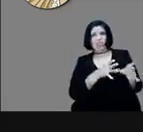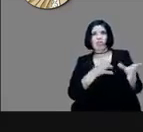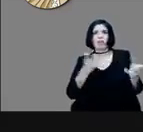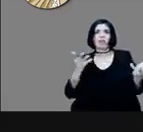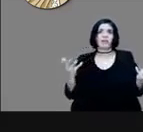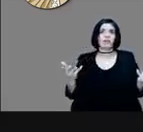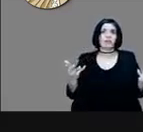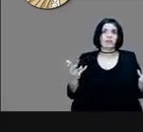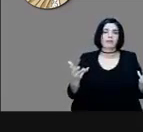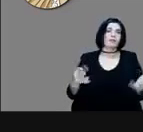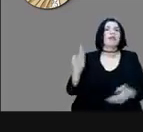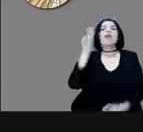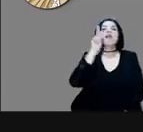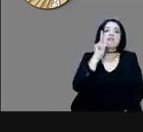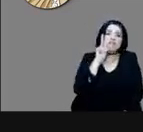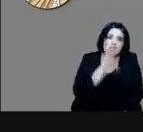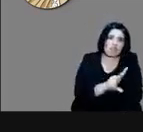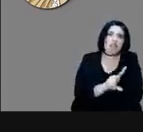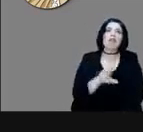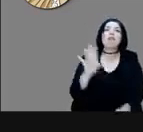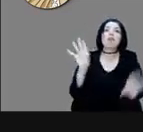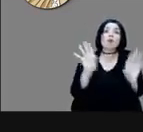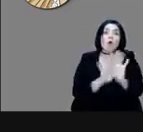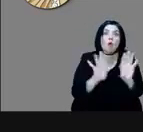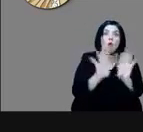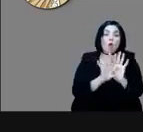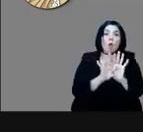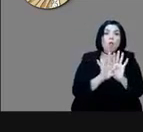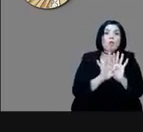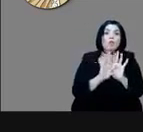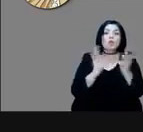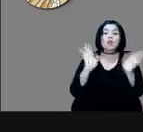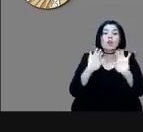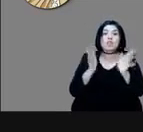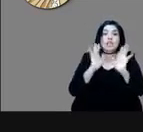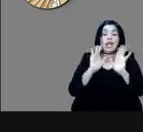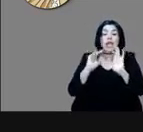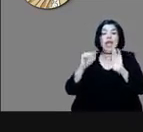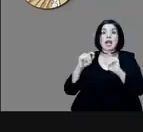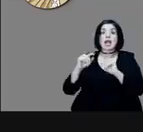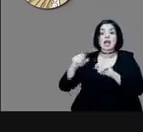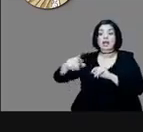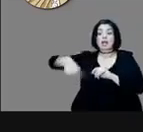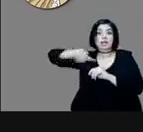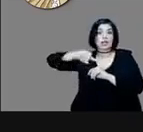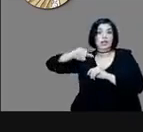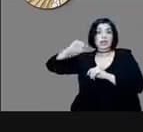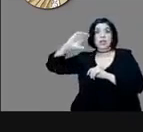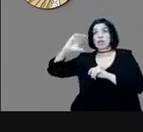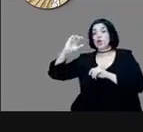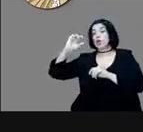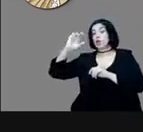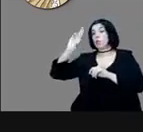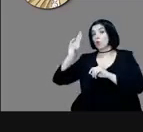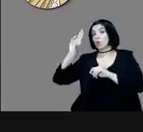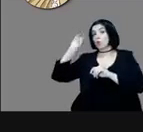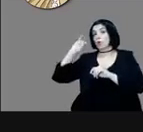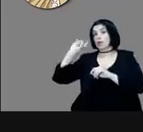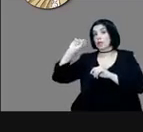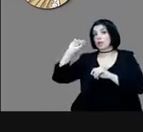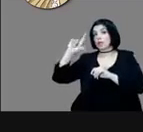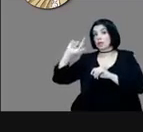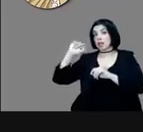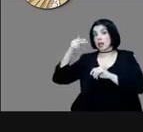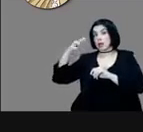cómo las fuerzas de Huitláhuac están atacando por agua con cientos de